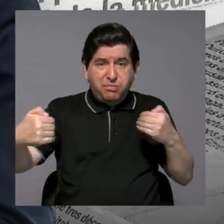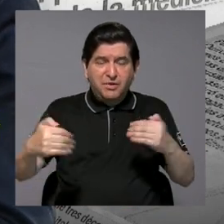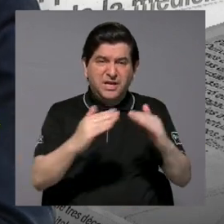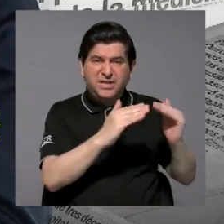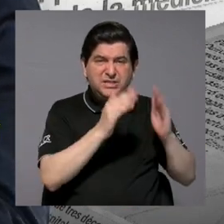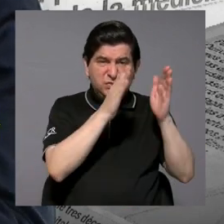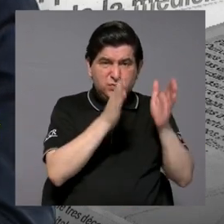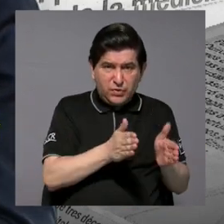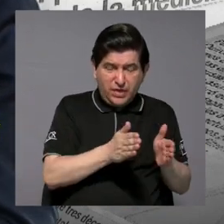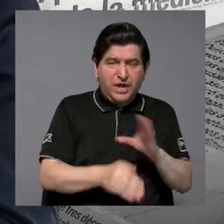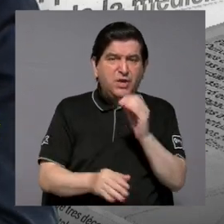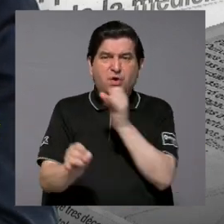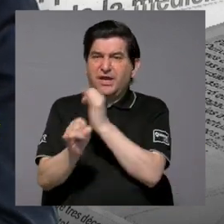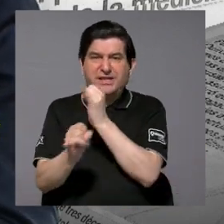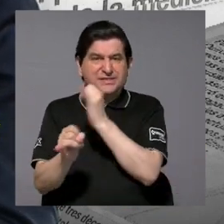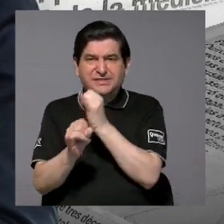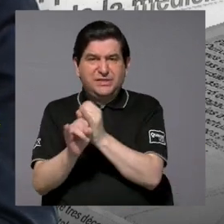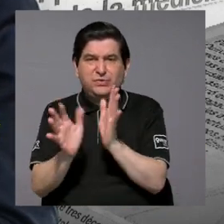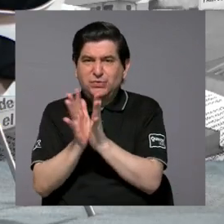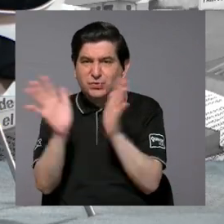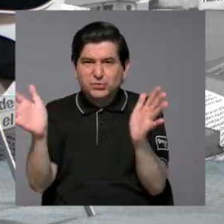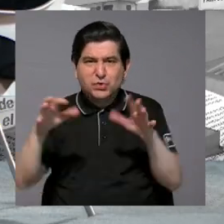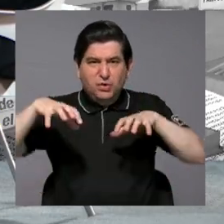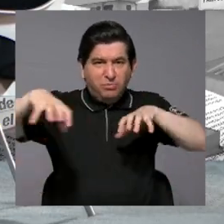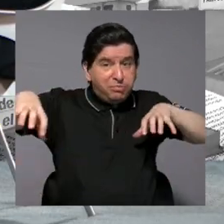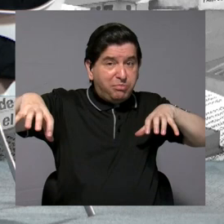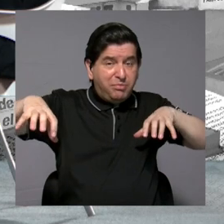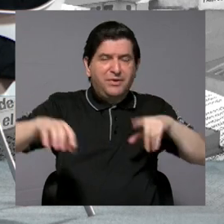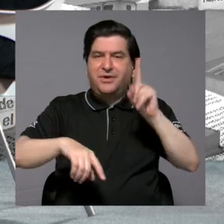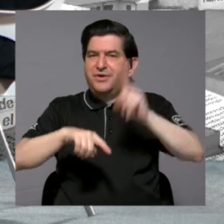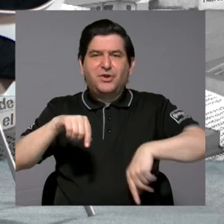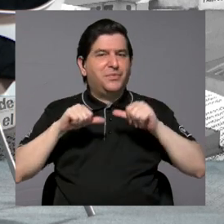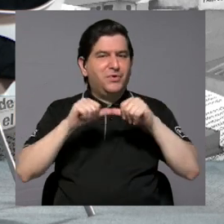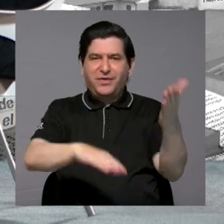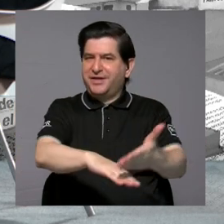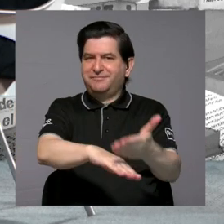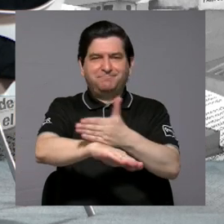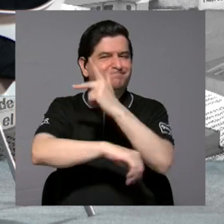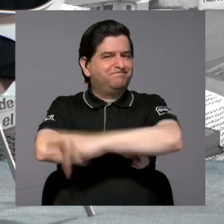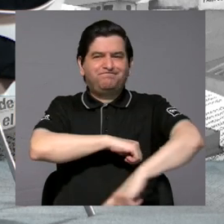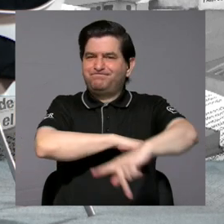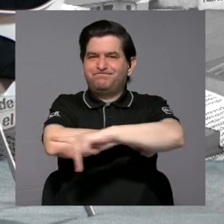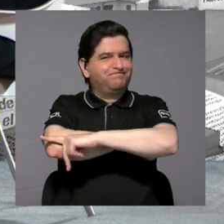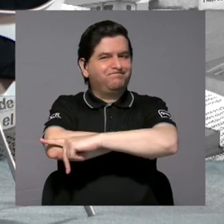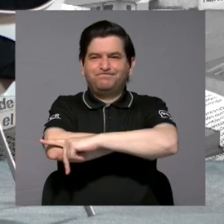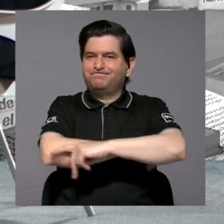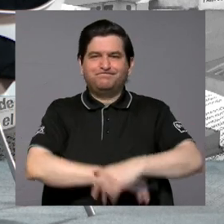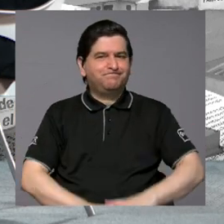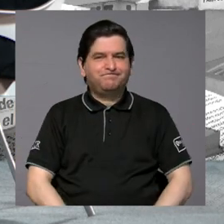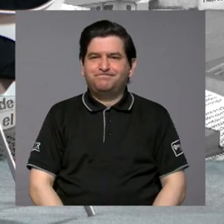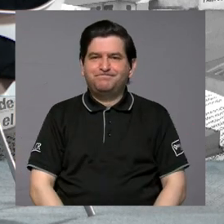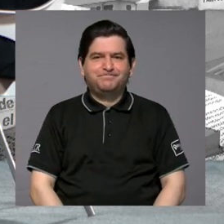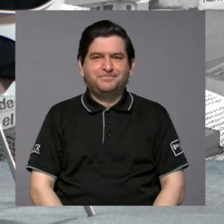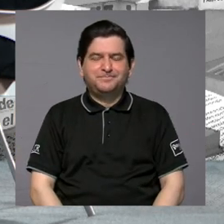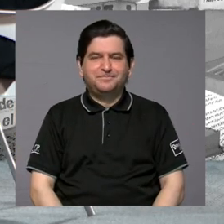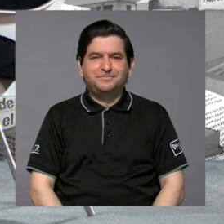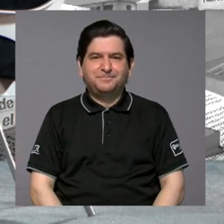ciudadanía y la institucionalidad pública, no vamos a poder seguir avanzando como país. Y bueno,